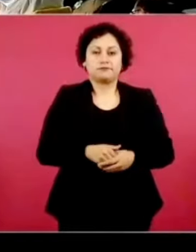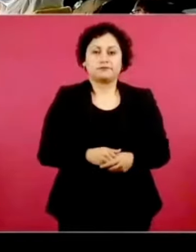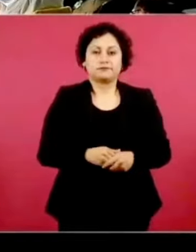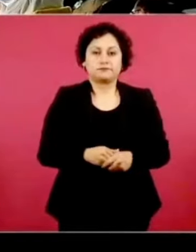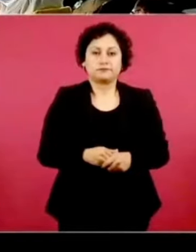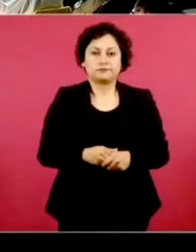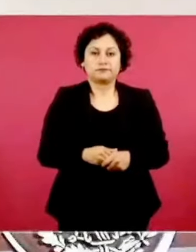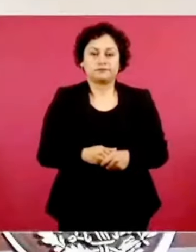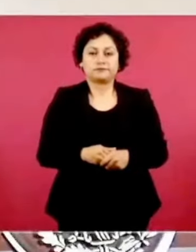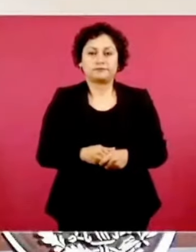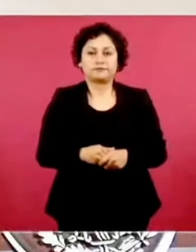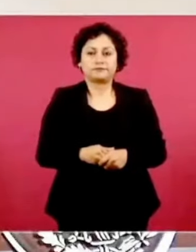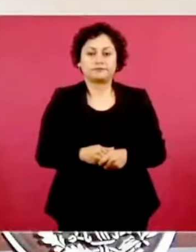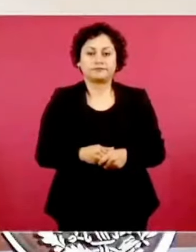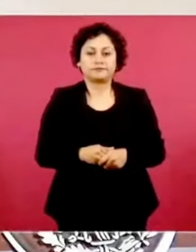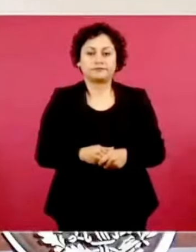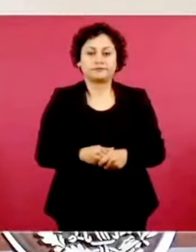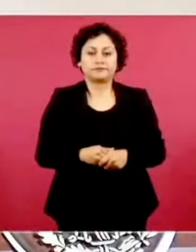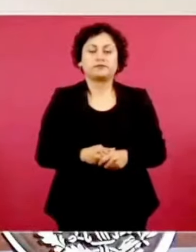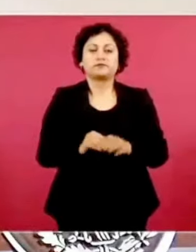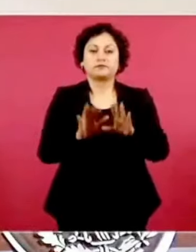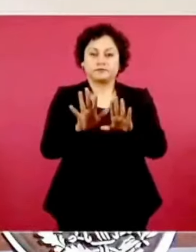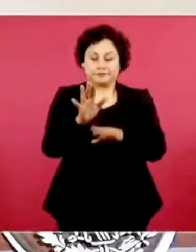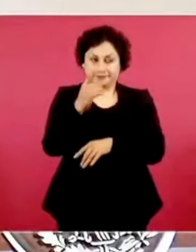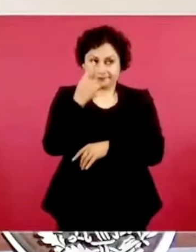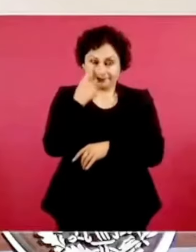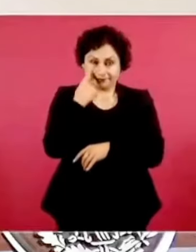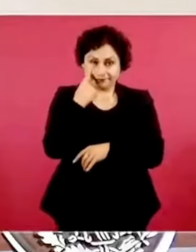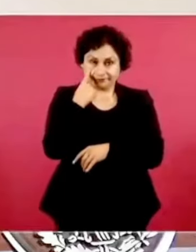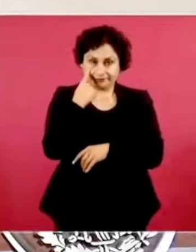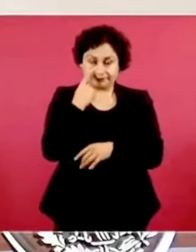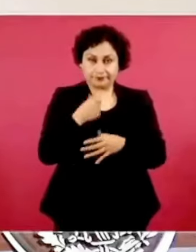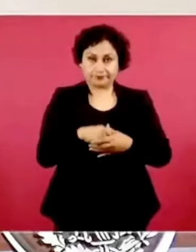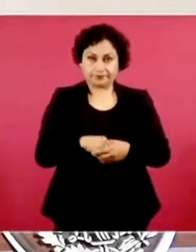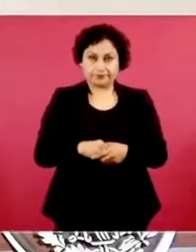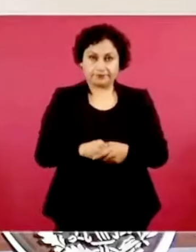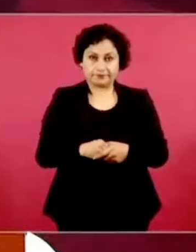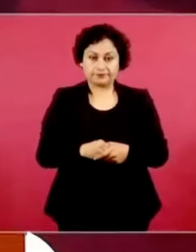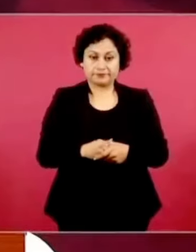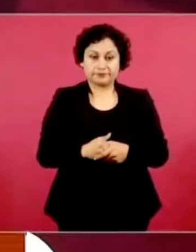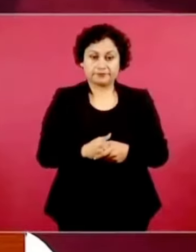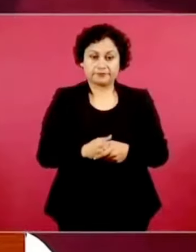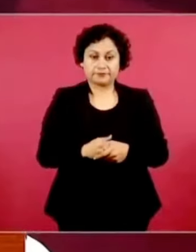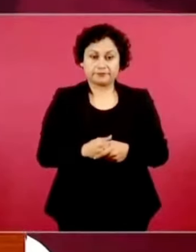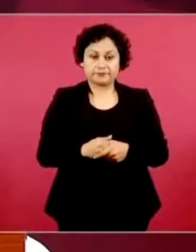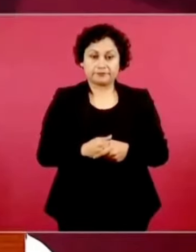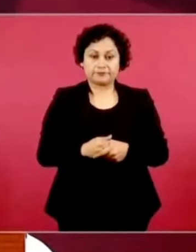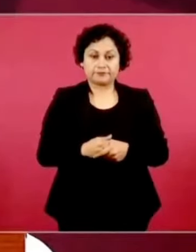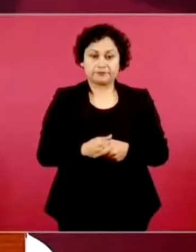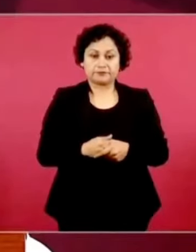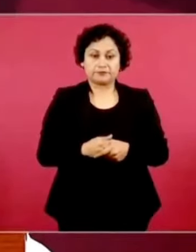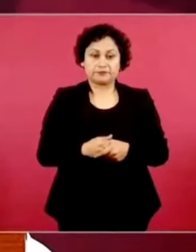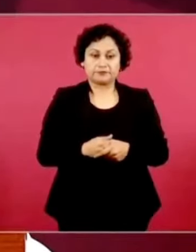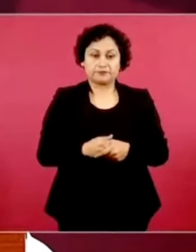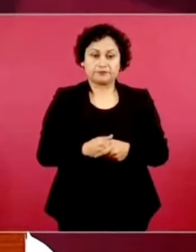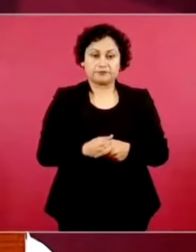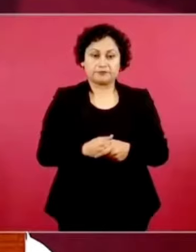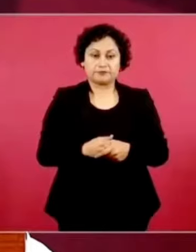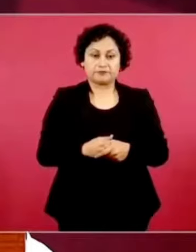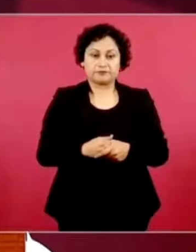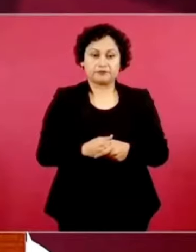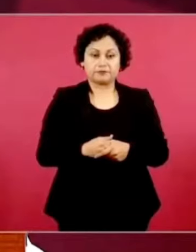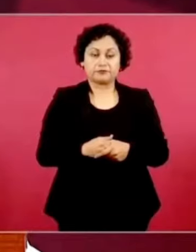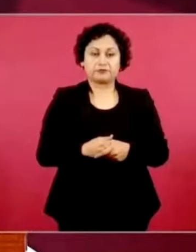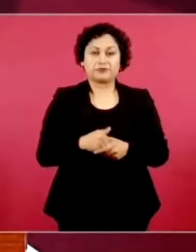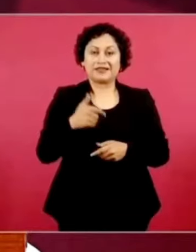Ahora le digo siete que ya tienen